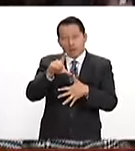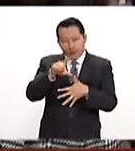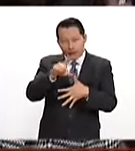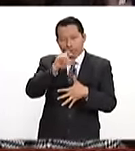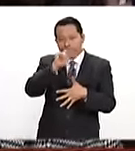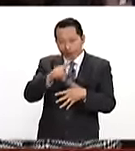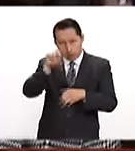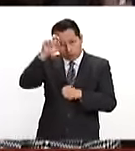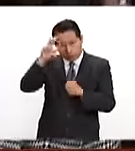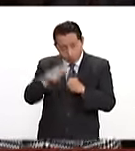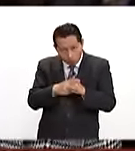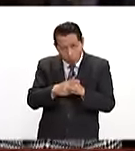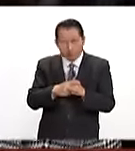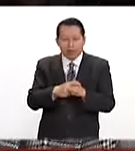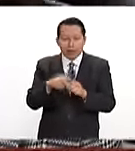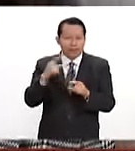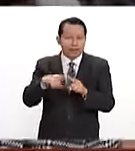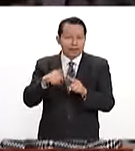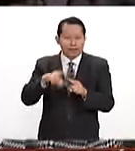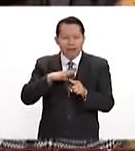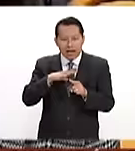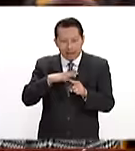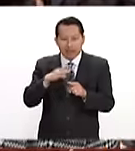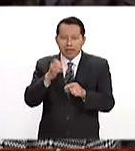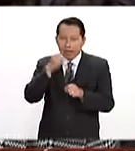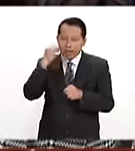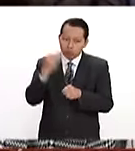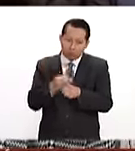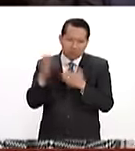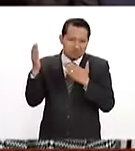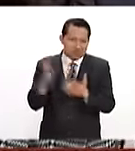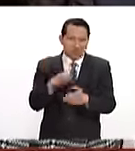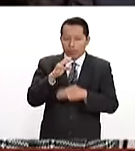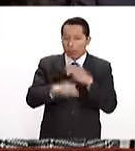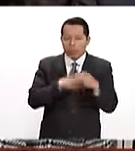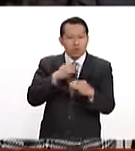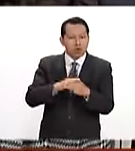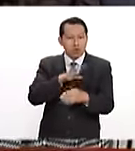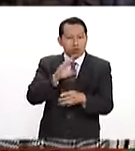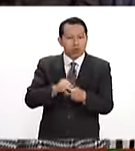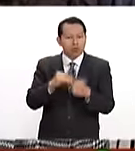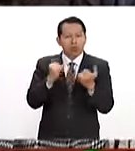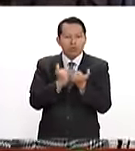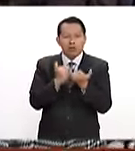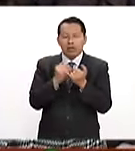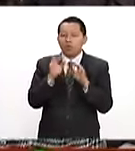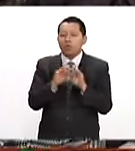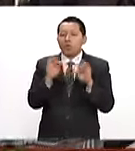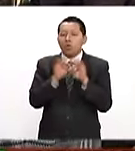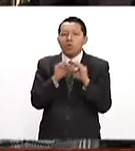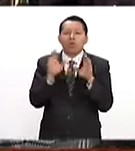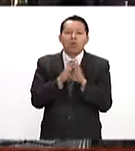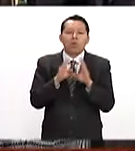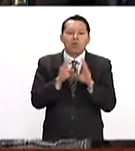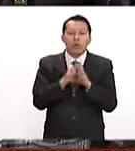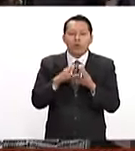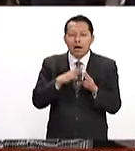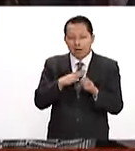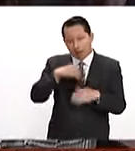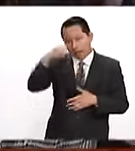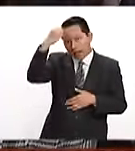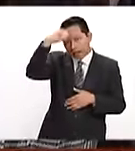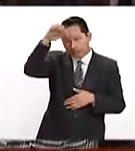toda Europa. Entonces, recibimos estudiantes de todo el mundo, lo cual resulta para ellos una gran